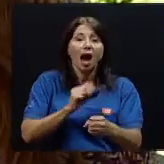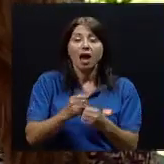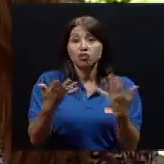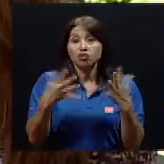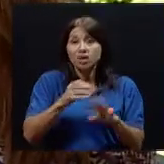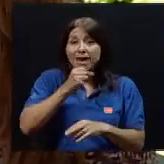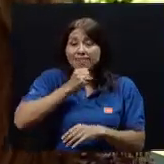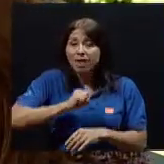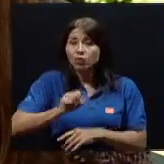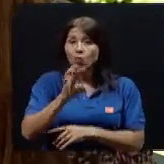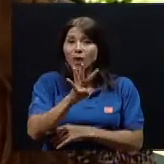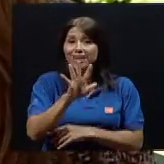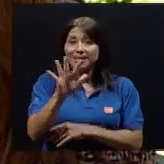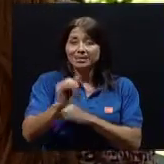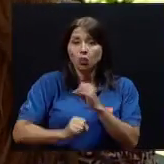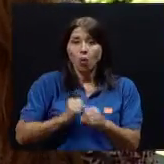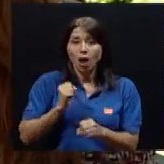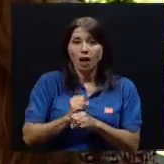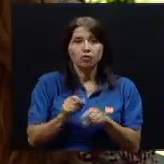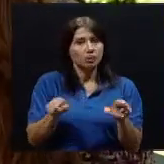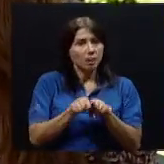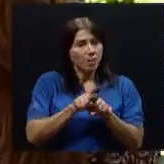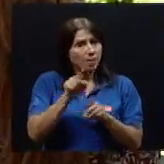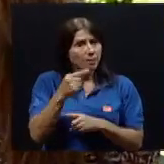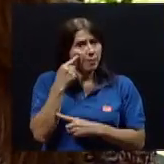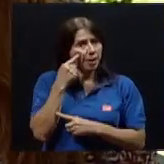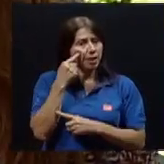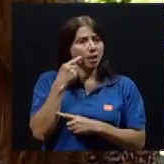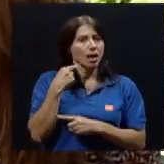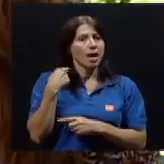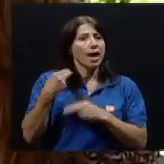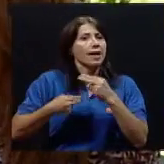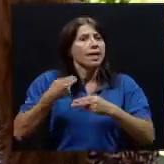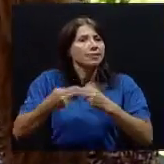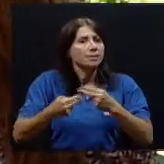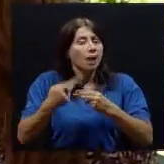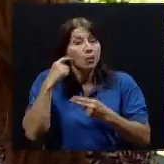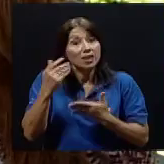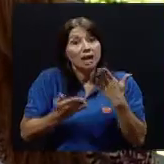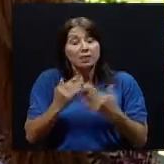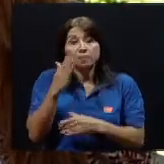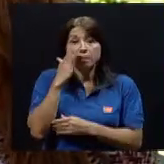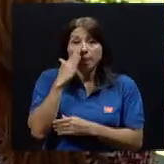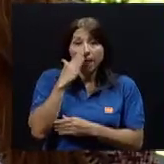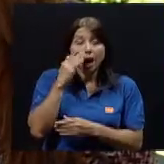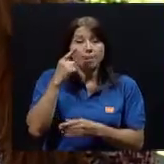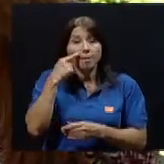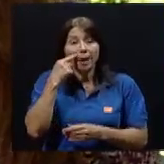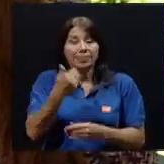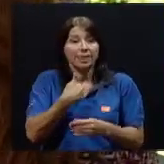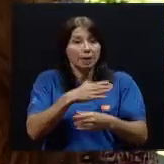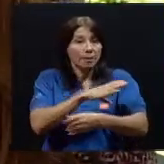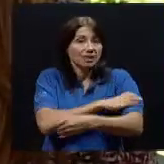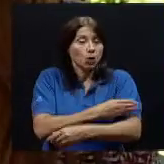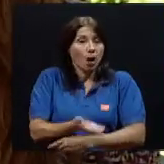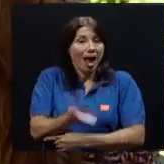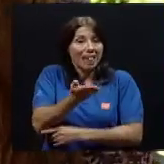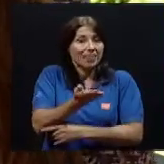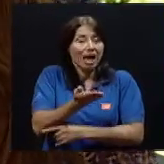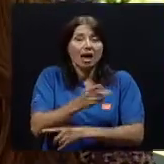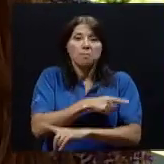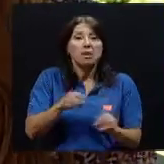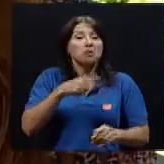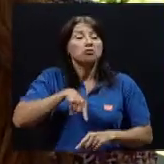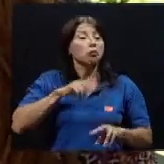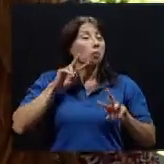tenemos incluso la herencia, ¿verdad? Porque está papá o mamá con presión arterial alta, que ya sería como una llamada de atención, pero lo dejamos pasar.